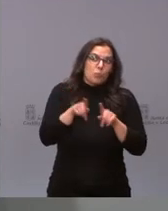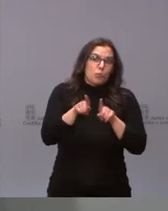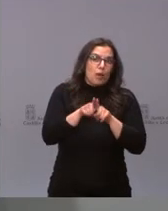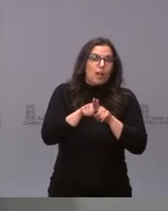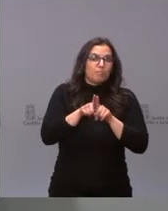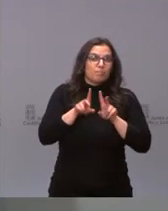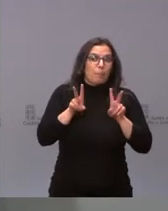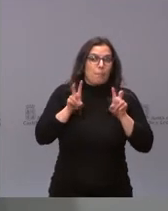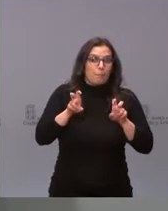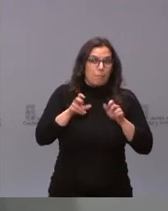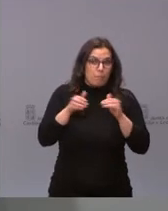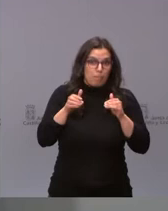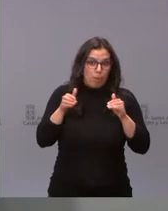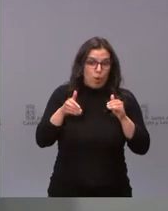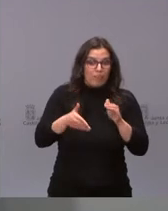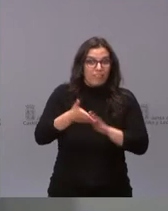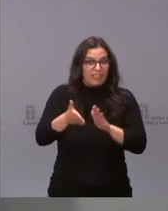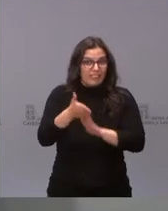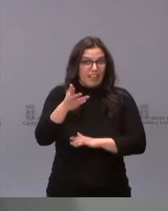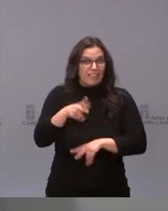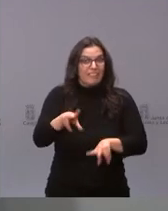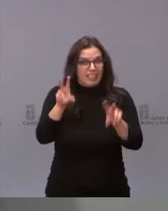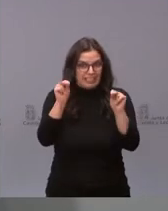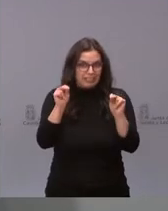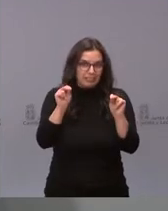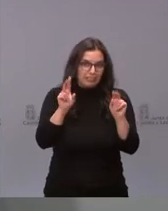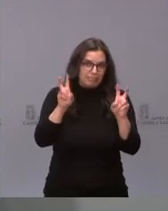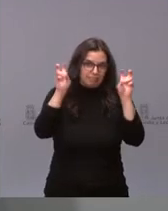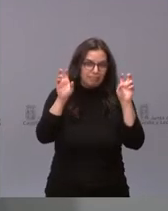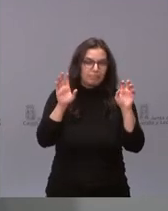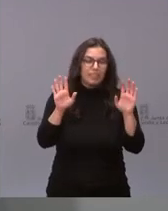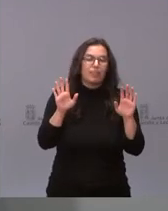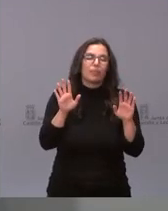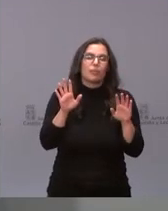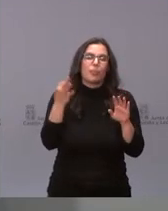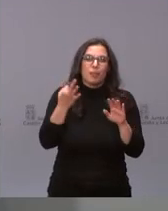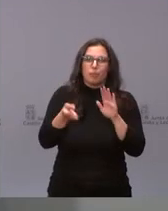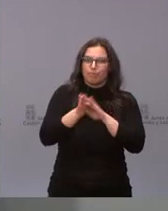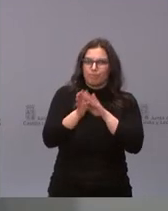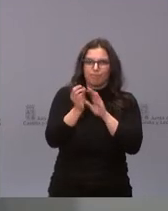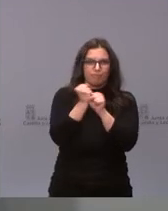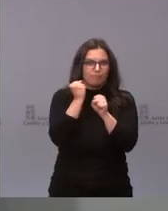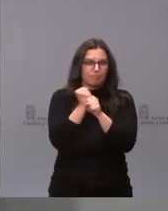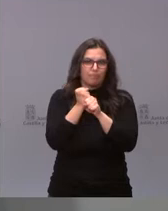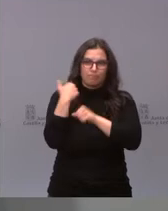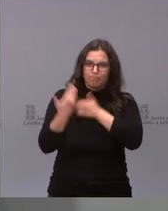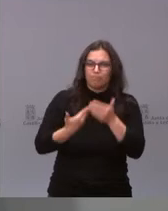del final, pero tenemos que continuar trabajando y continuar